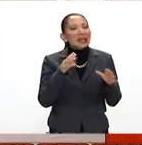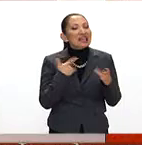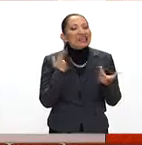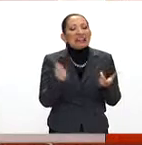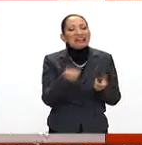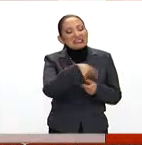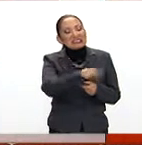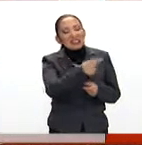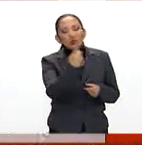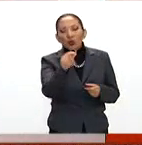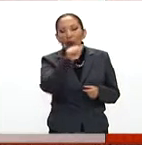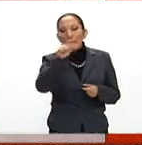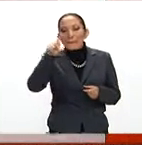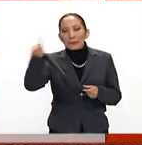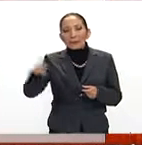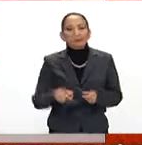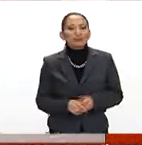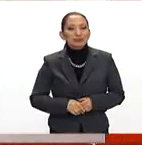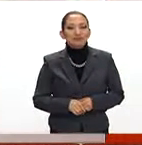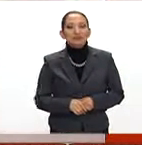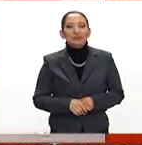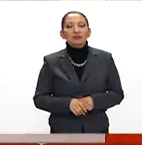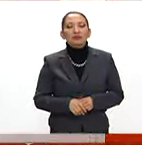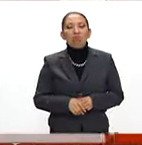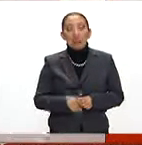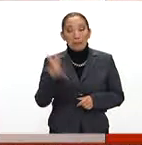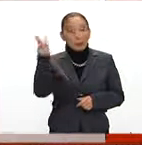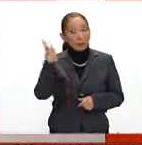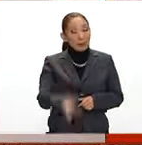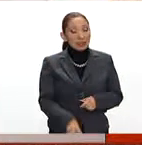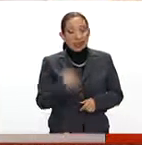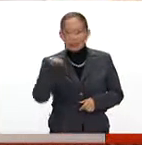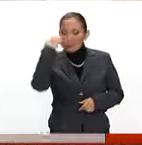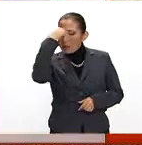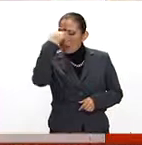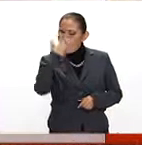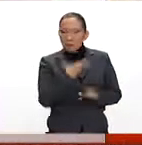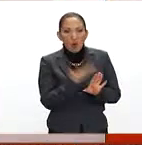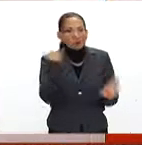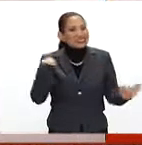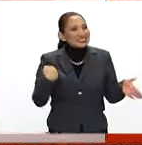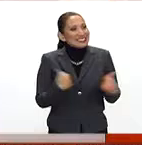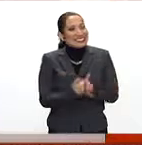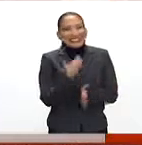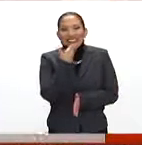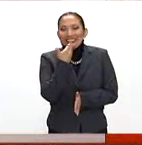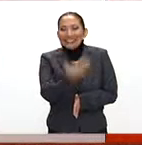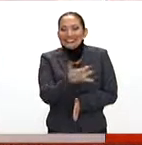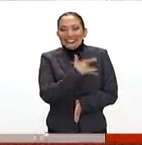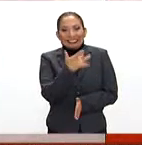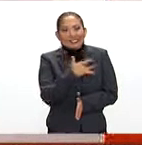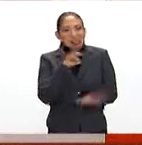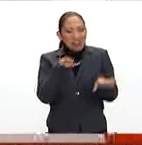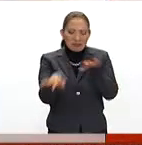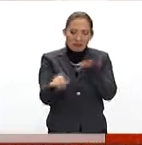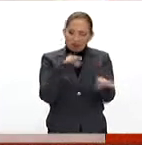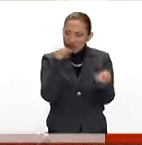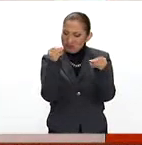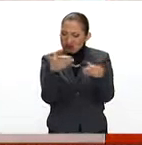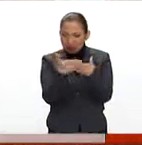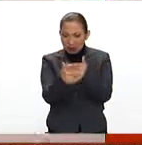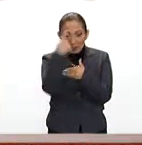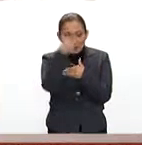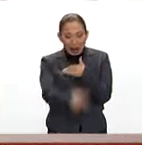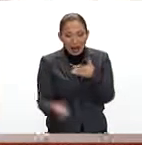monitorear el consumo de gas LP. Jennifer, ¿cómo estás? Muy buenos días, antes que nada. Muy bien, Pati. Muy bien, Pati, buenos días.